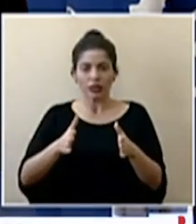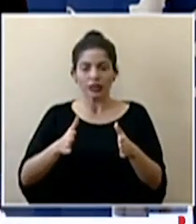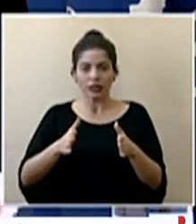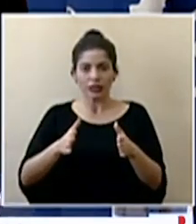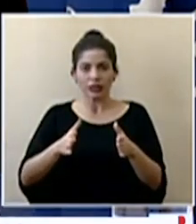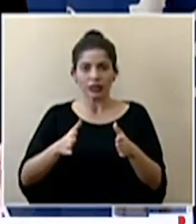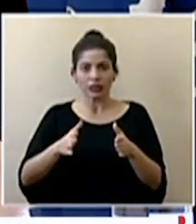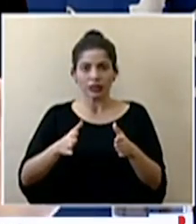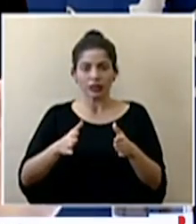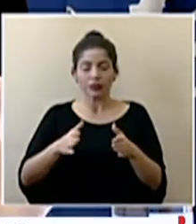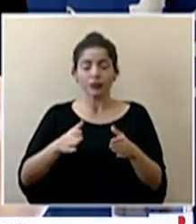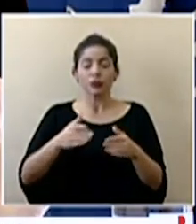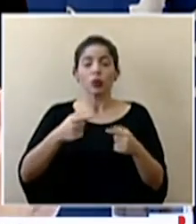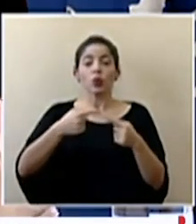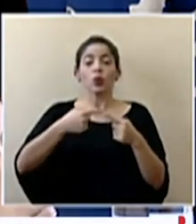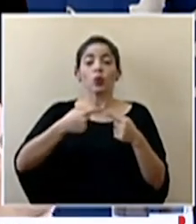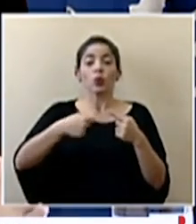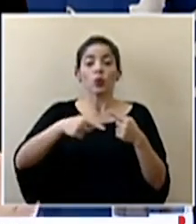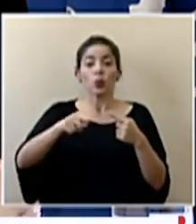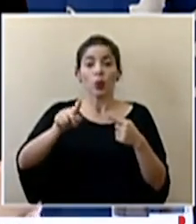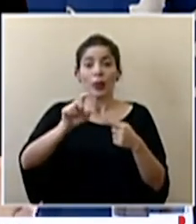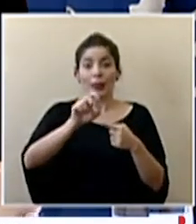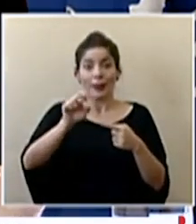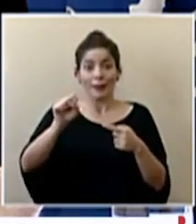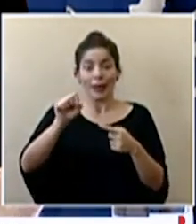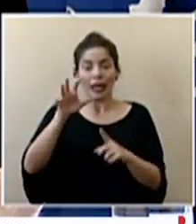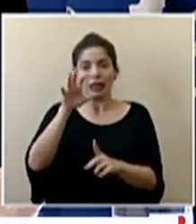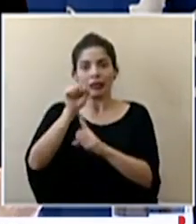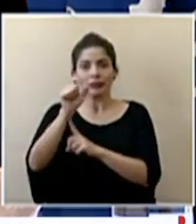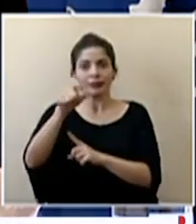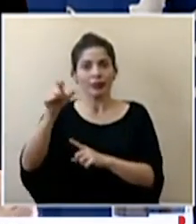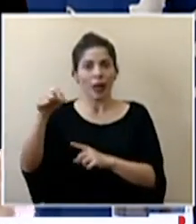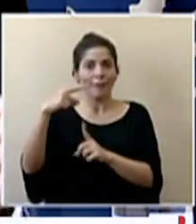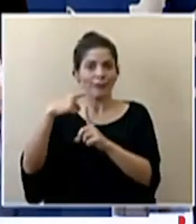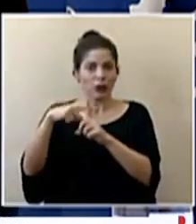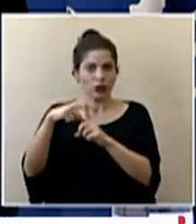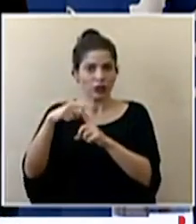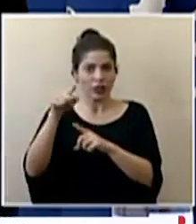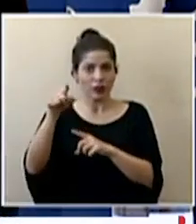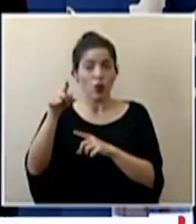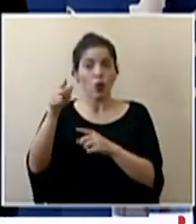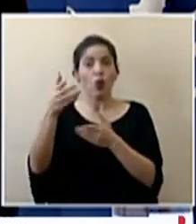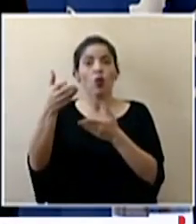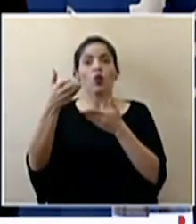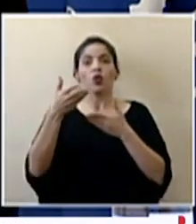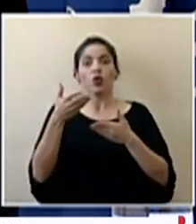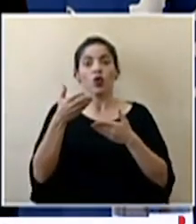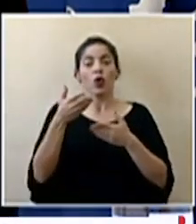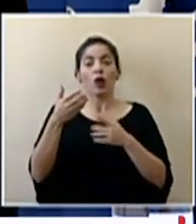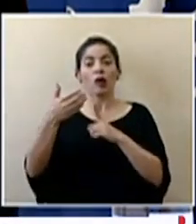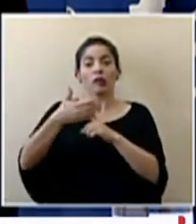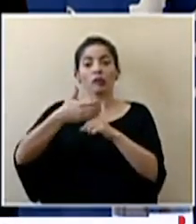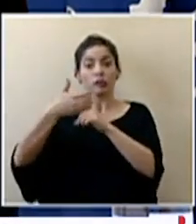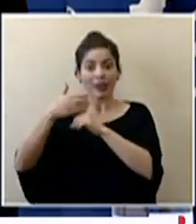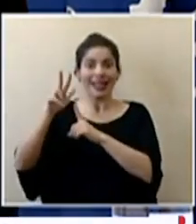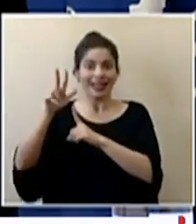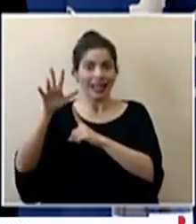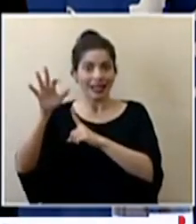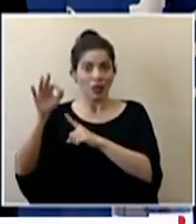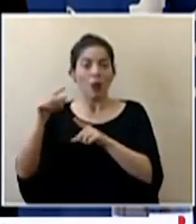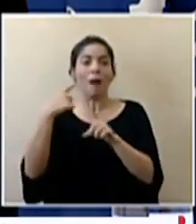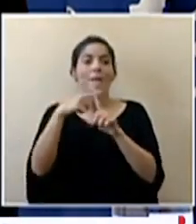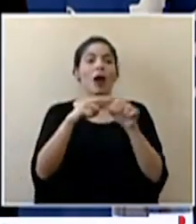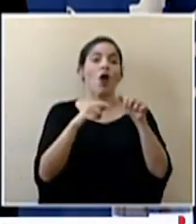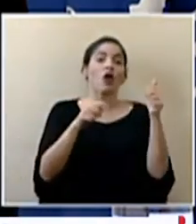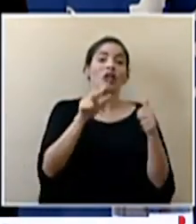en el transcurso del mes identificados como positivos eso generó no sólo el aislamiento de esos 39 sino de